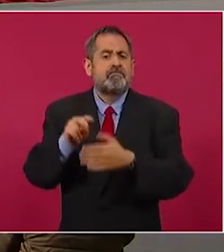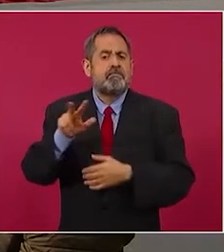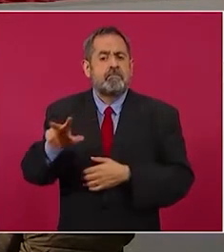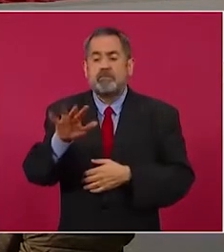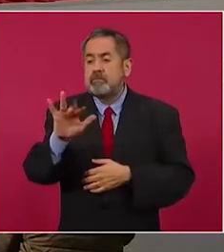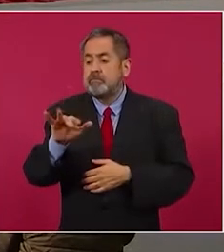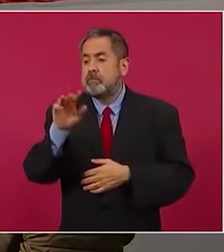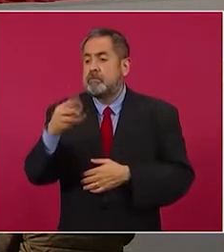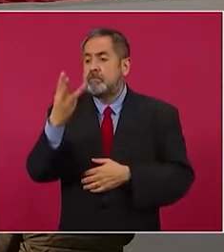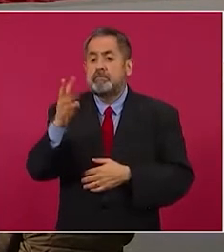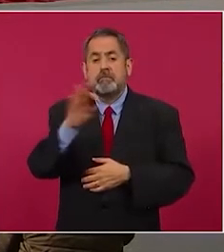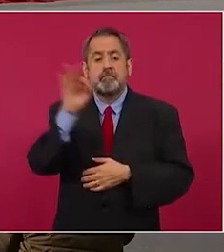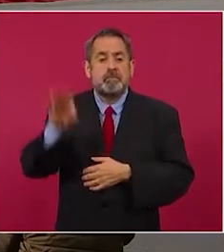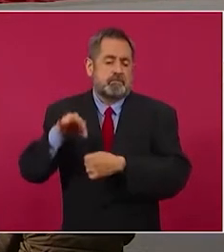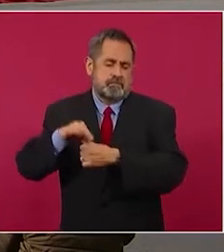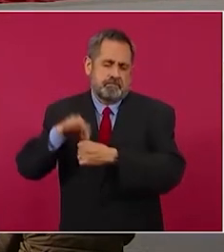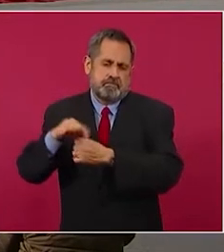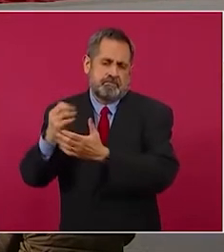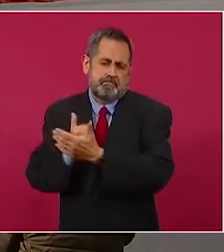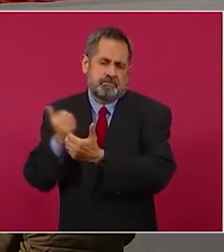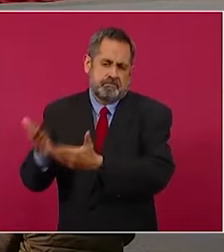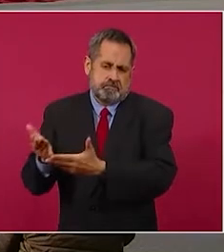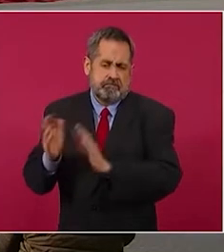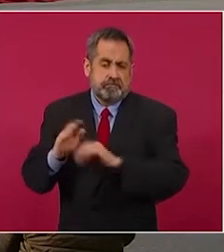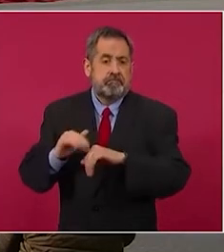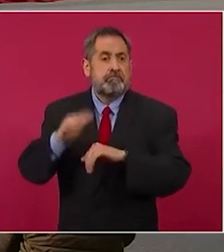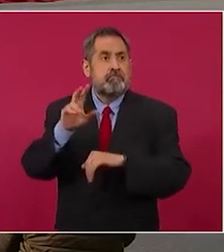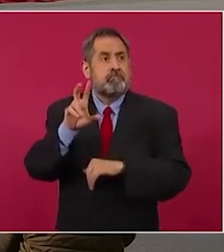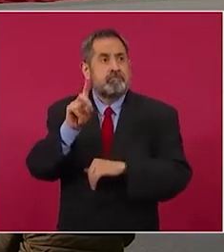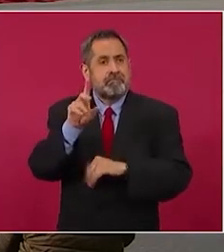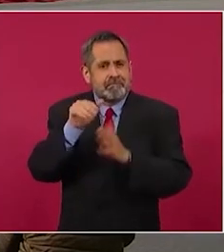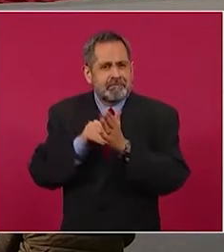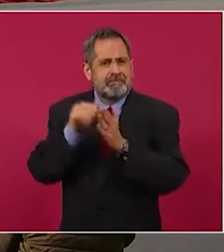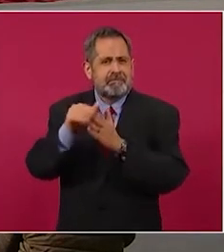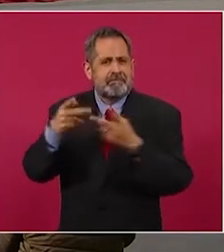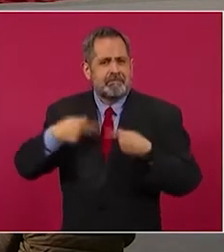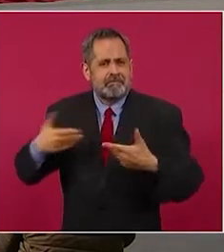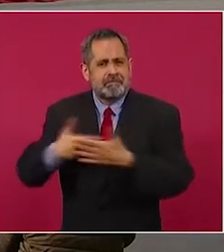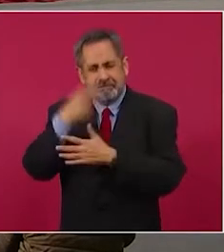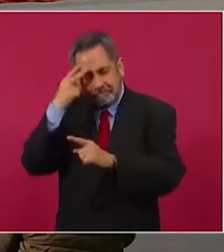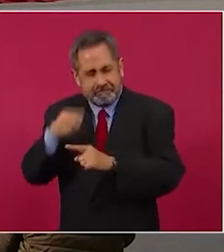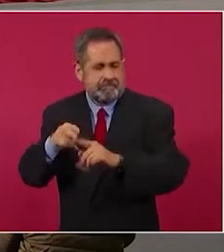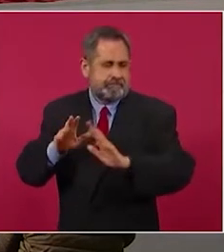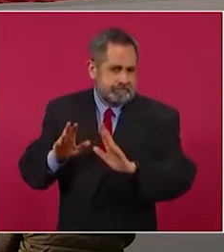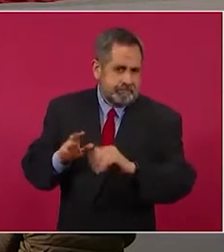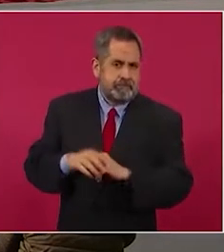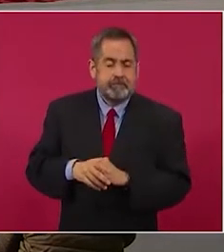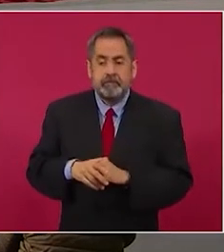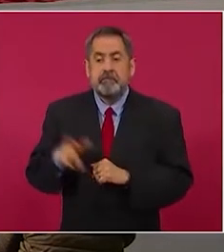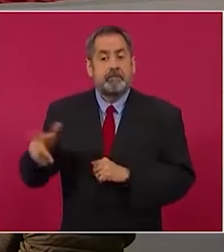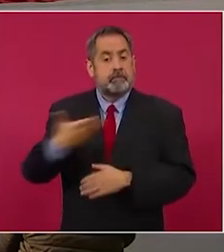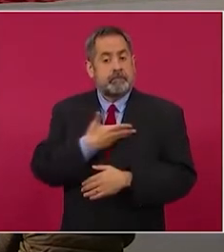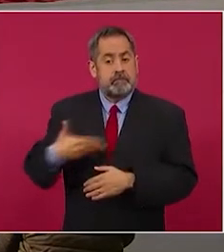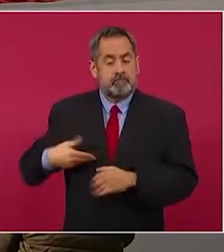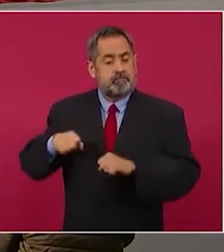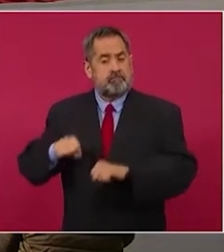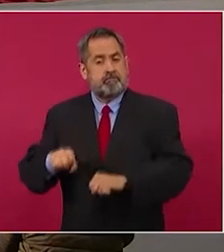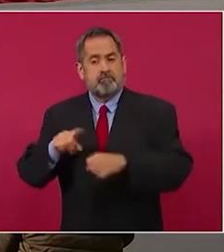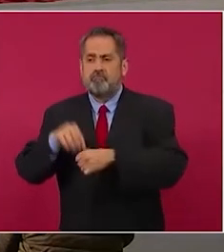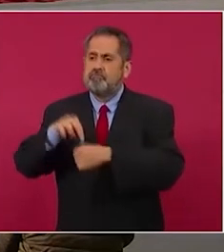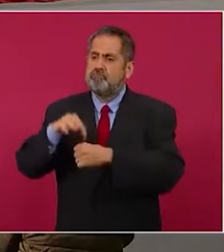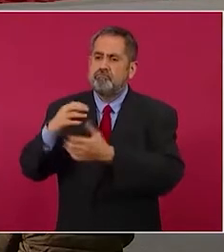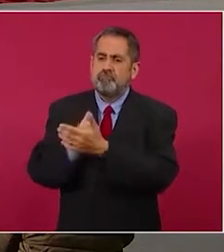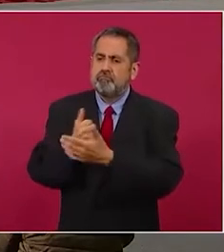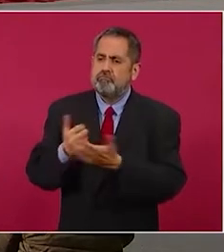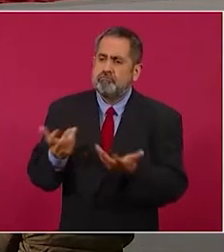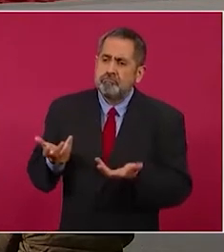53% de los votos. Más de 30 millones de mexicanos ya en la presidencia. Y como electo, pues